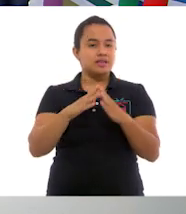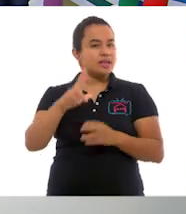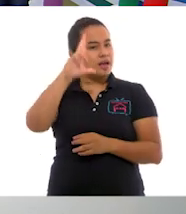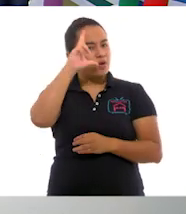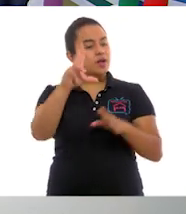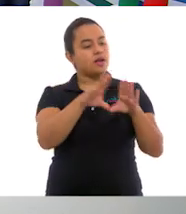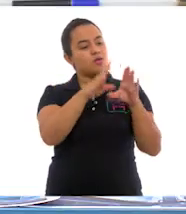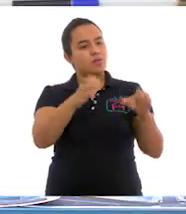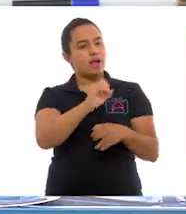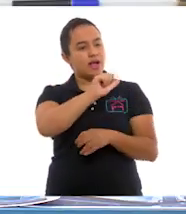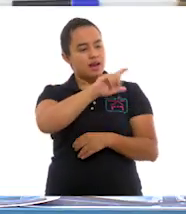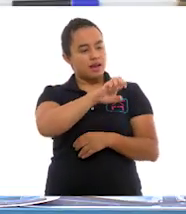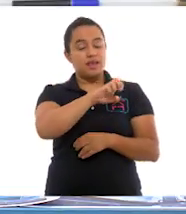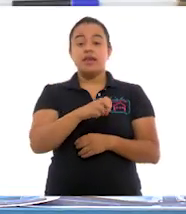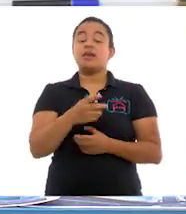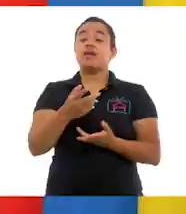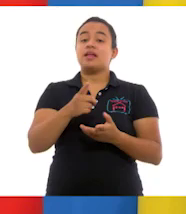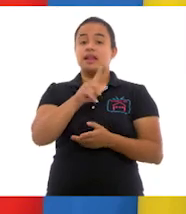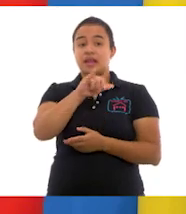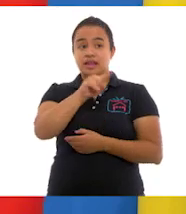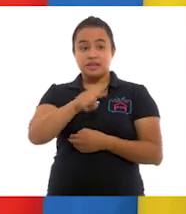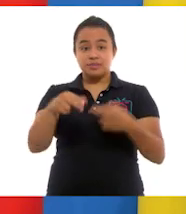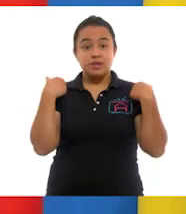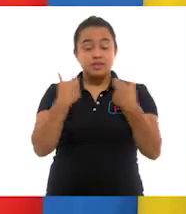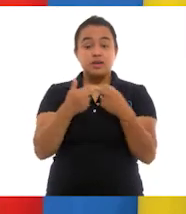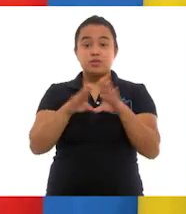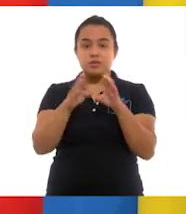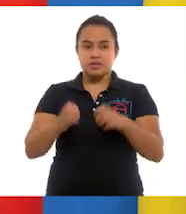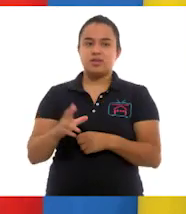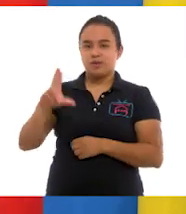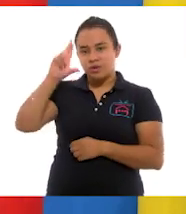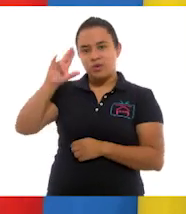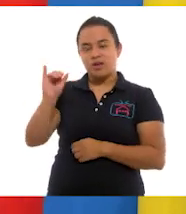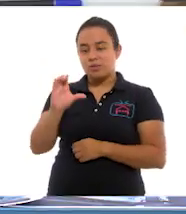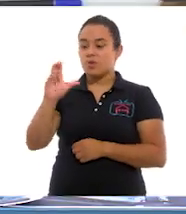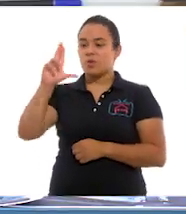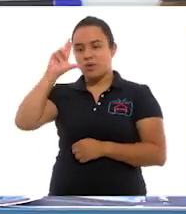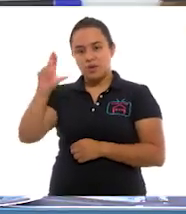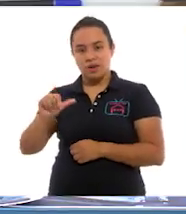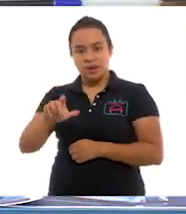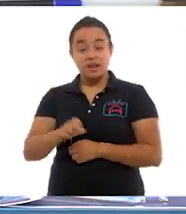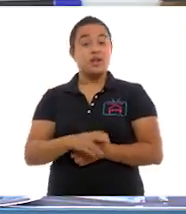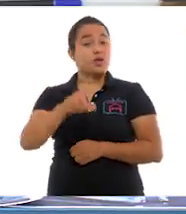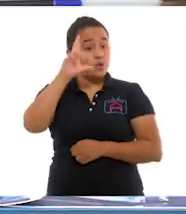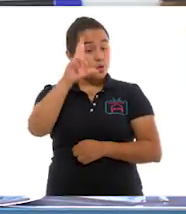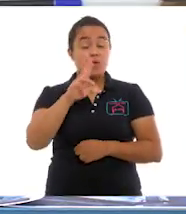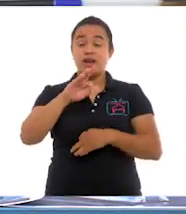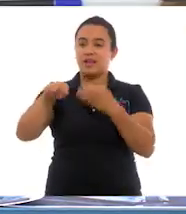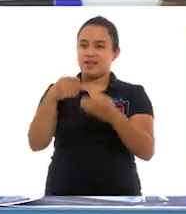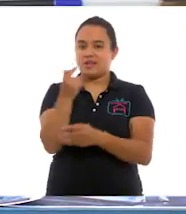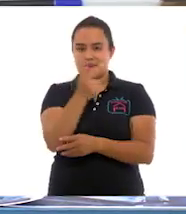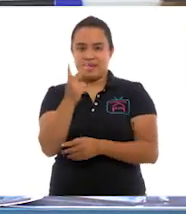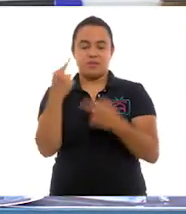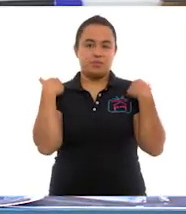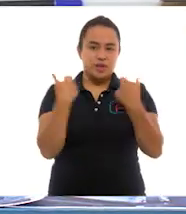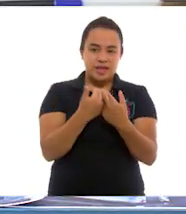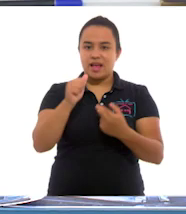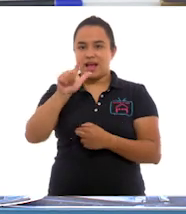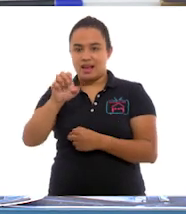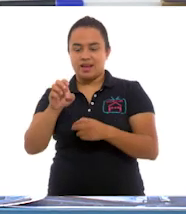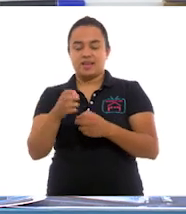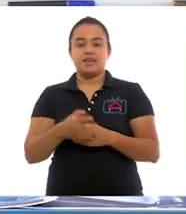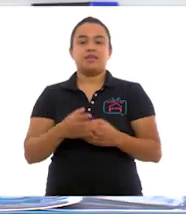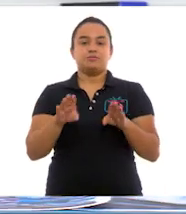Hola, tal, Alejandra? ¿Cómo estás? Maestra Liz, ¿cómo están? Hola, Juan Carlos. Hola, Ale. Hola, maestra. Hola, Juan Carlos. ¿Me puedes ayudar con mi cubrebocas?